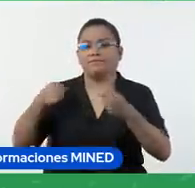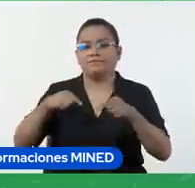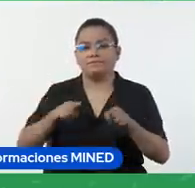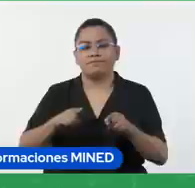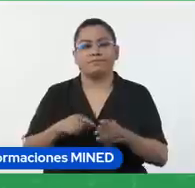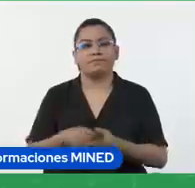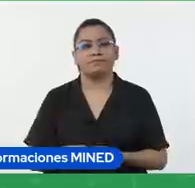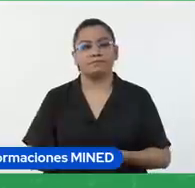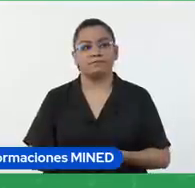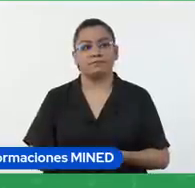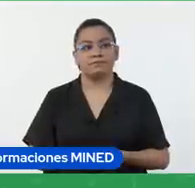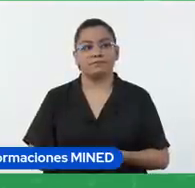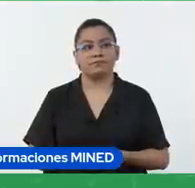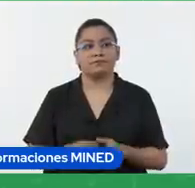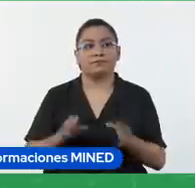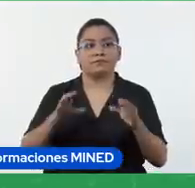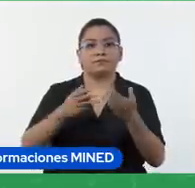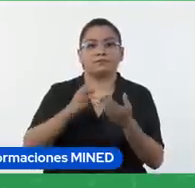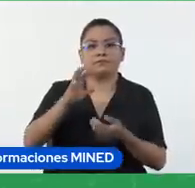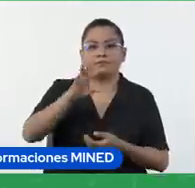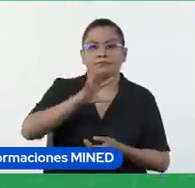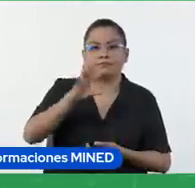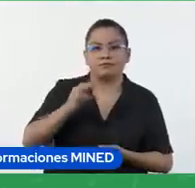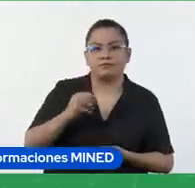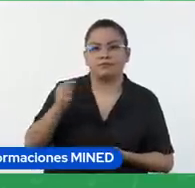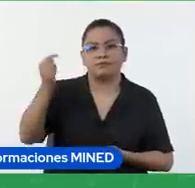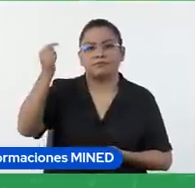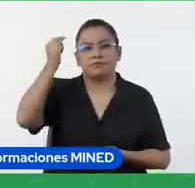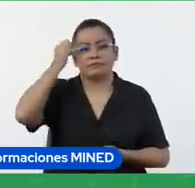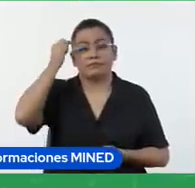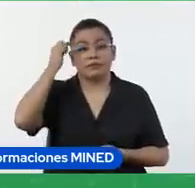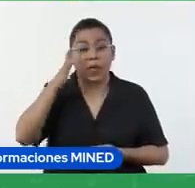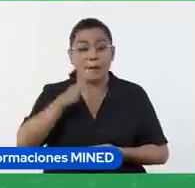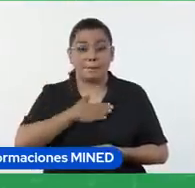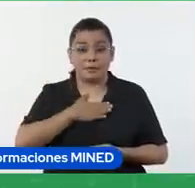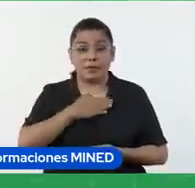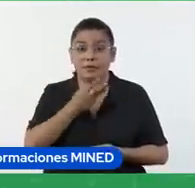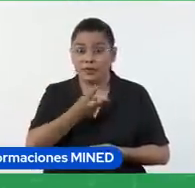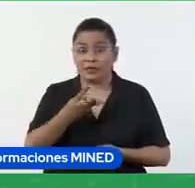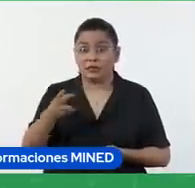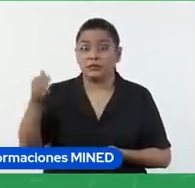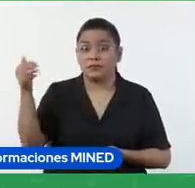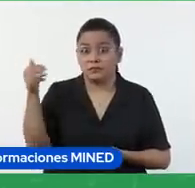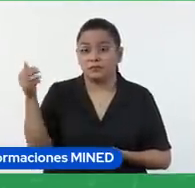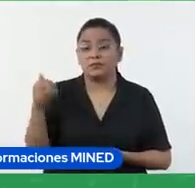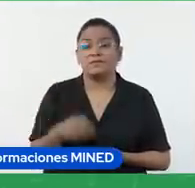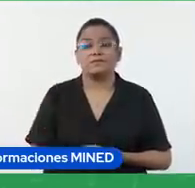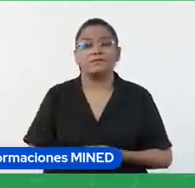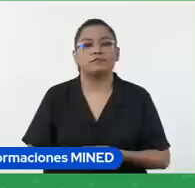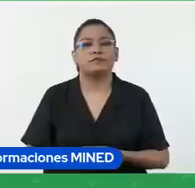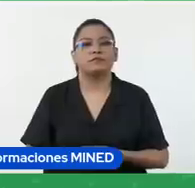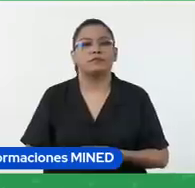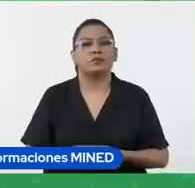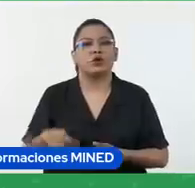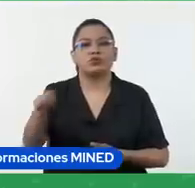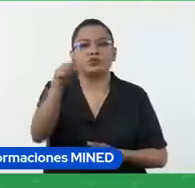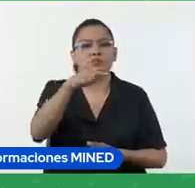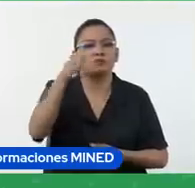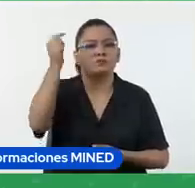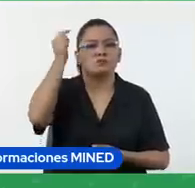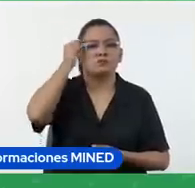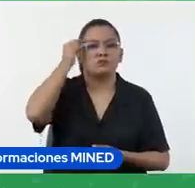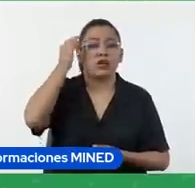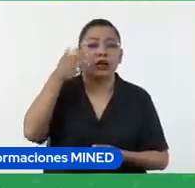Es una clase de artes, ya considerando que es mi disciplina, es que cada uno puede ir pensando ejemplos